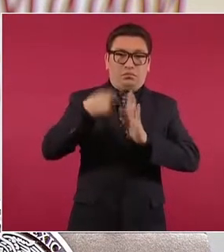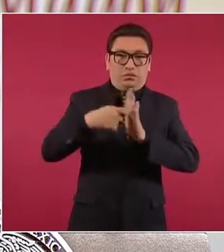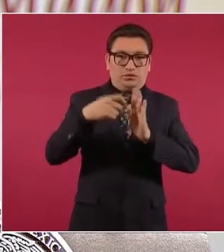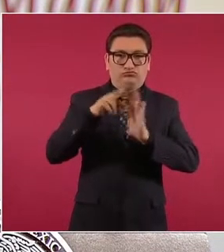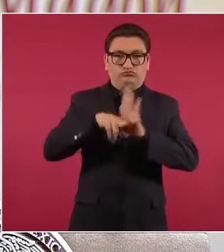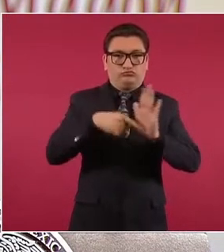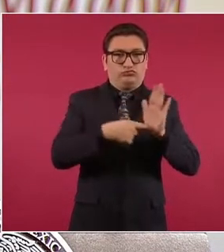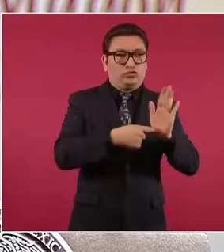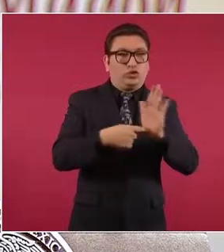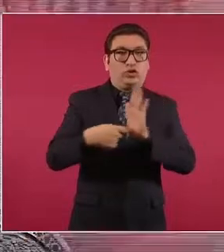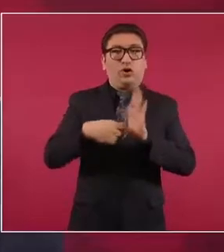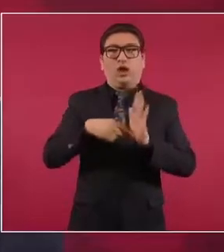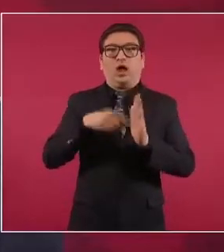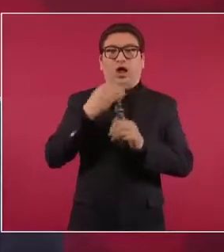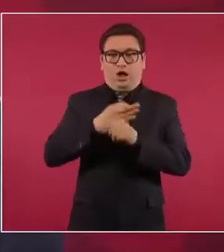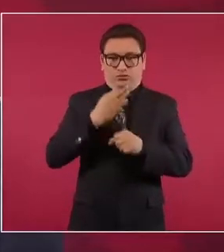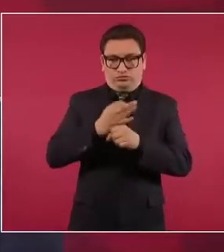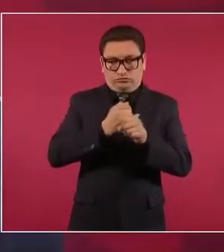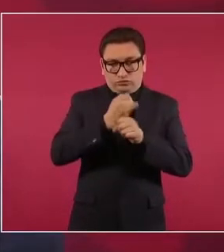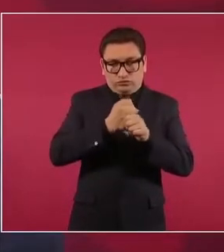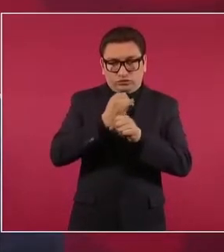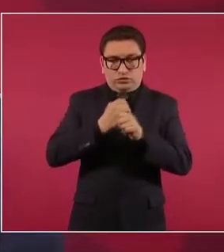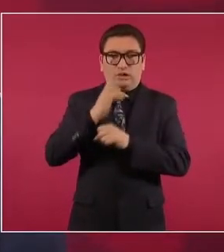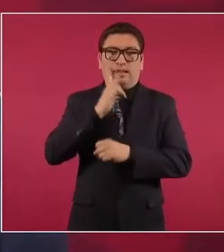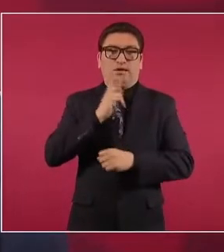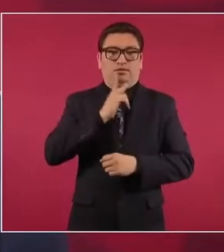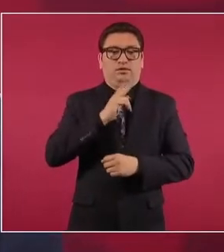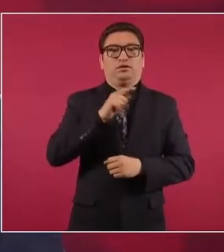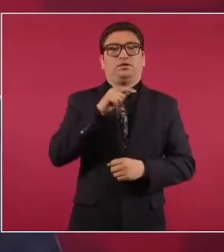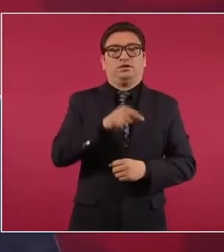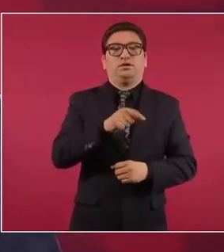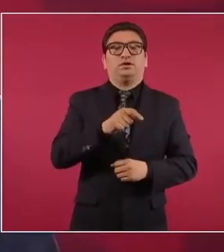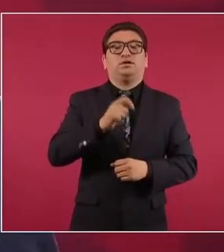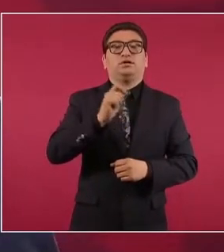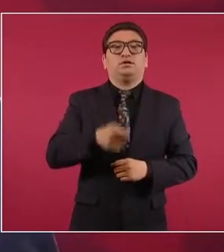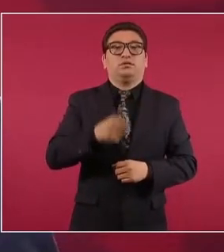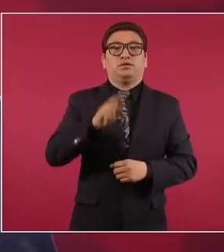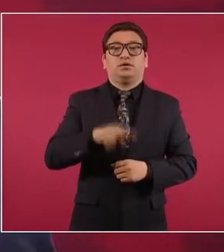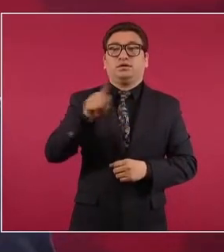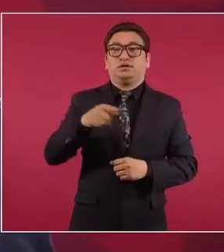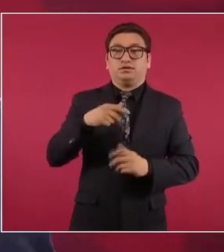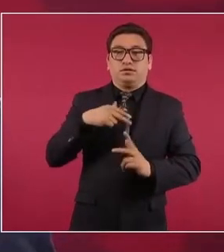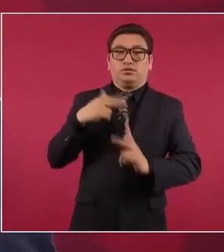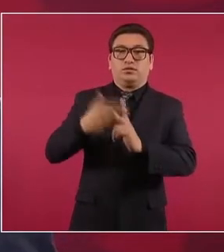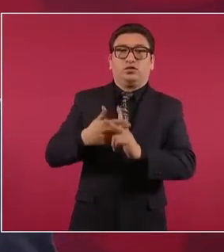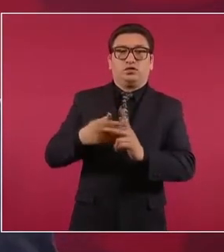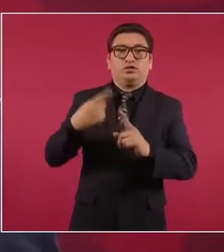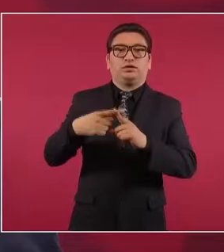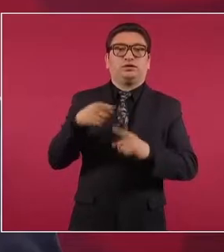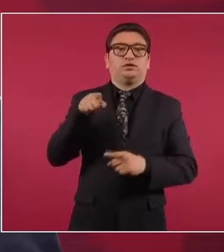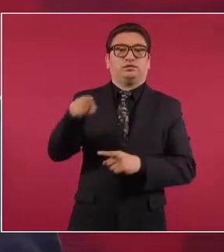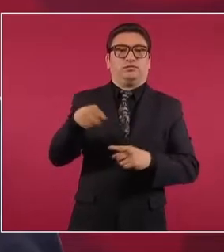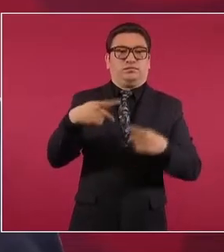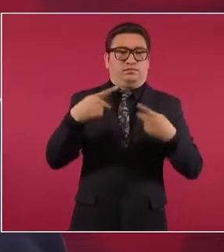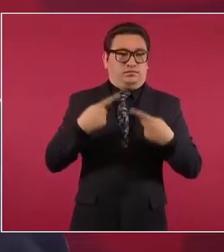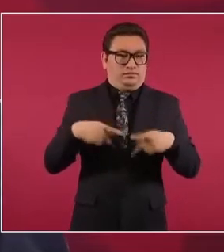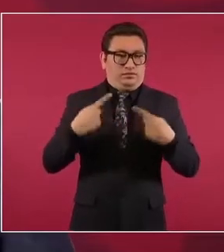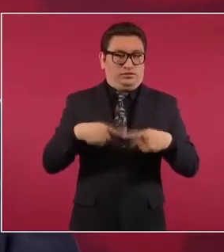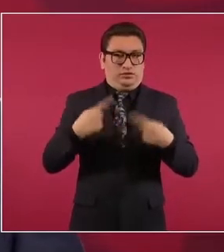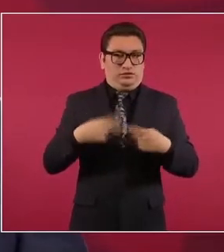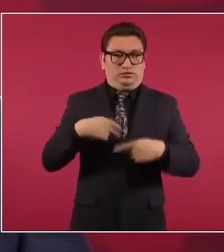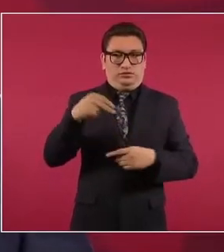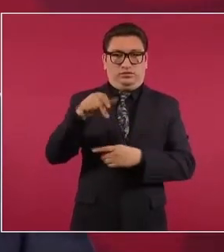autentificando y reivindican, entre otros, el homicidio de una persona llamada